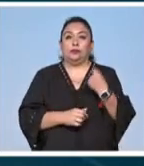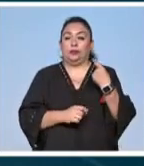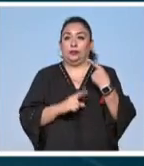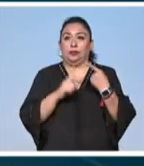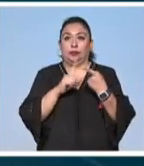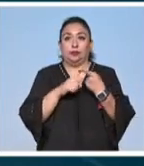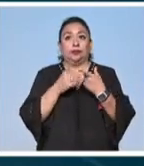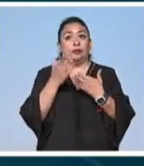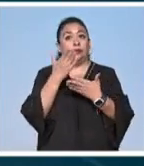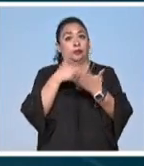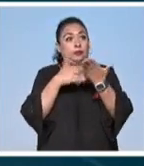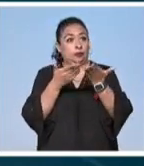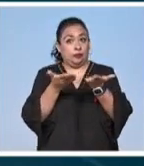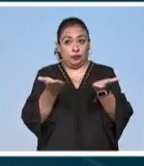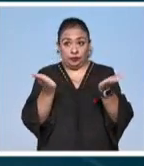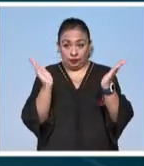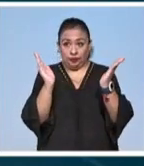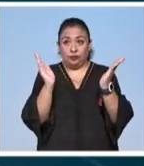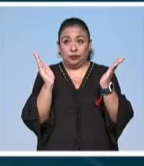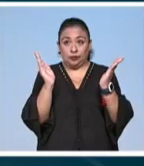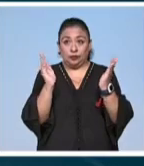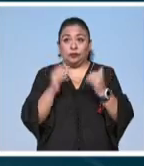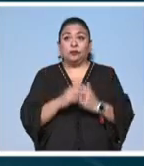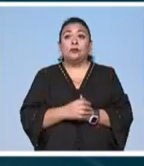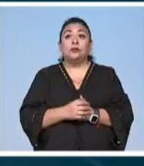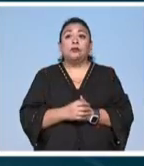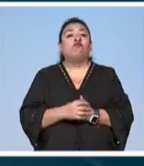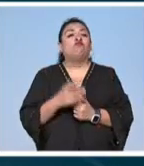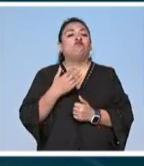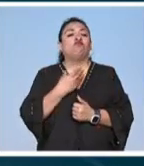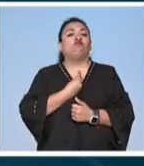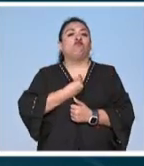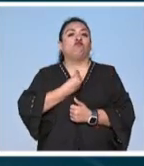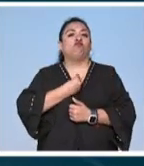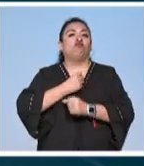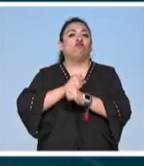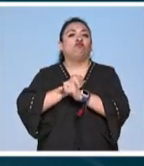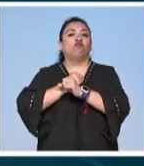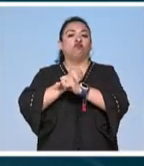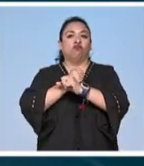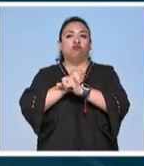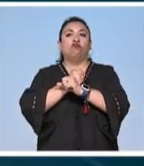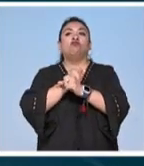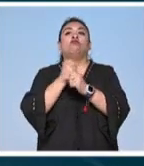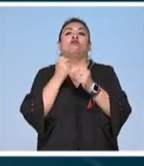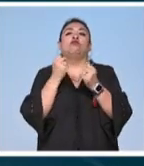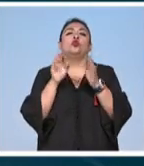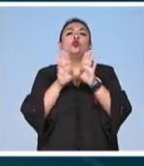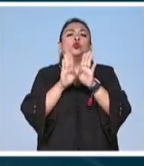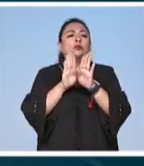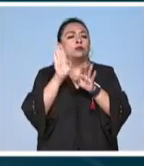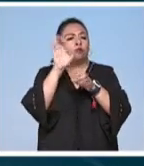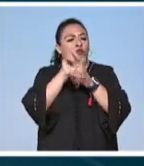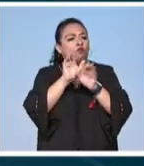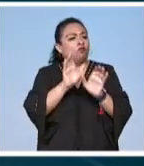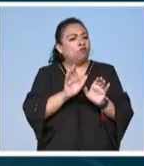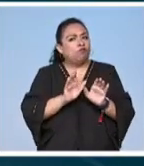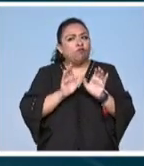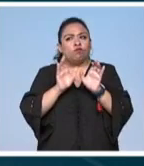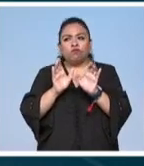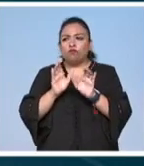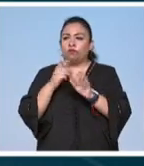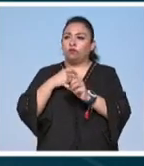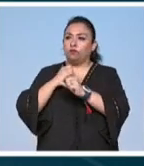lugar a todas y todos ustedes por resistir cuidando sus culturas por